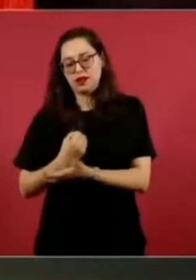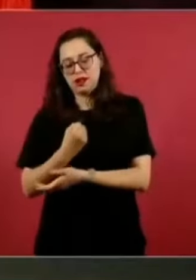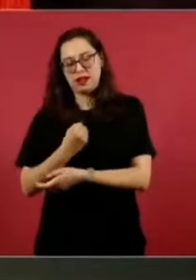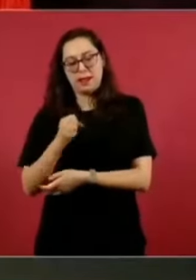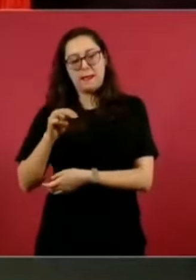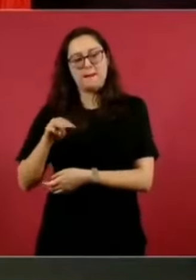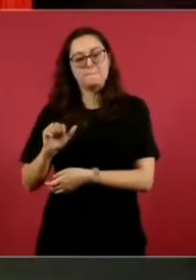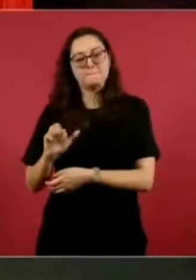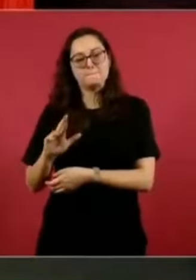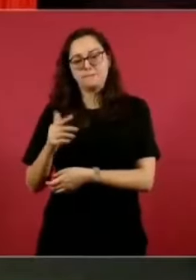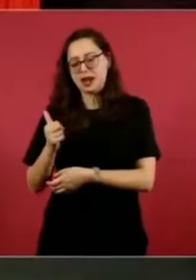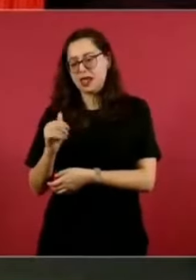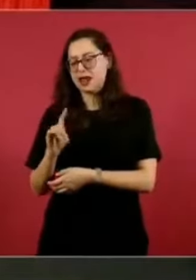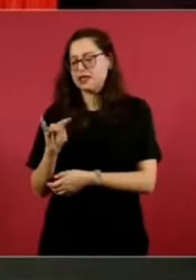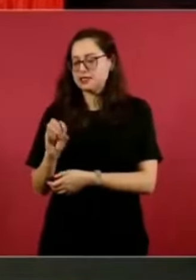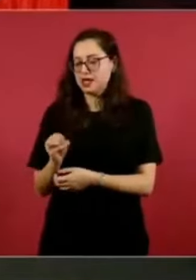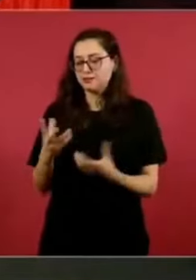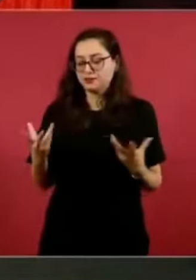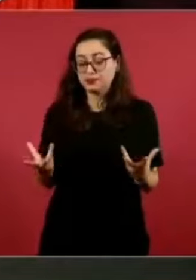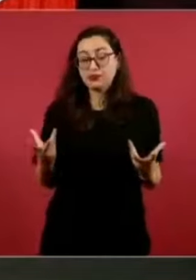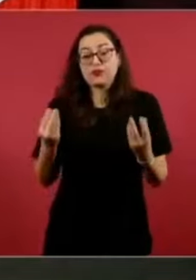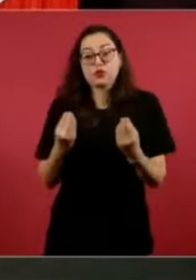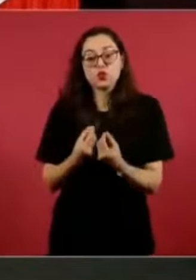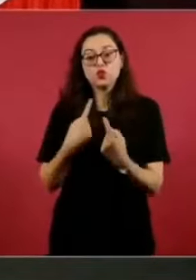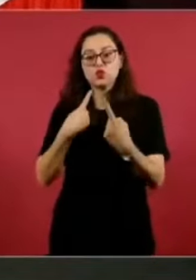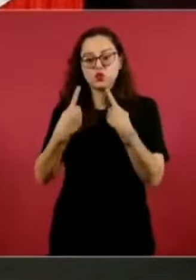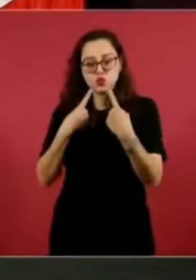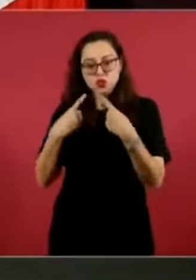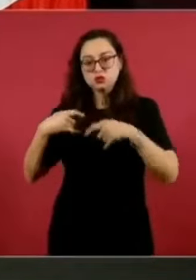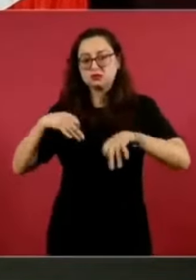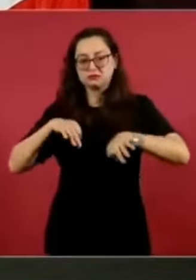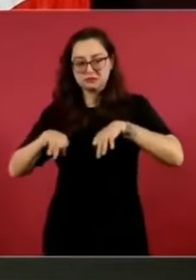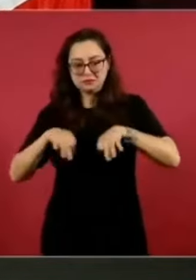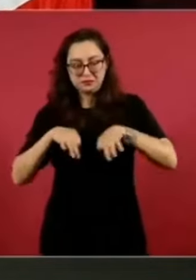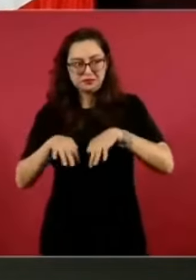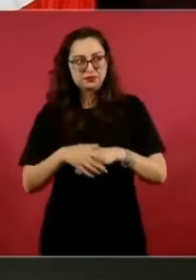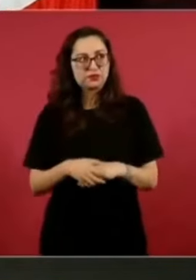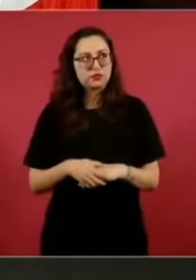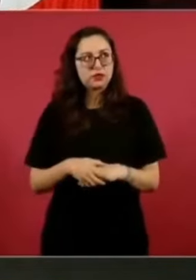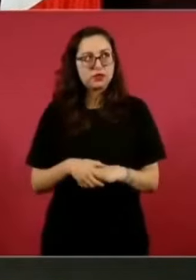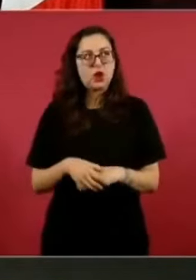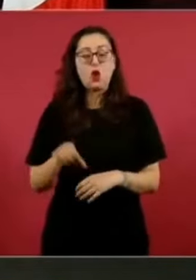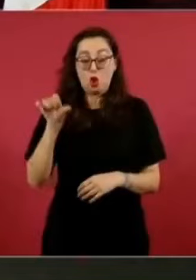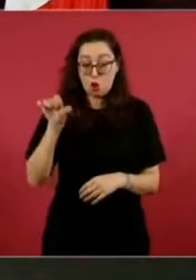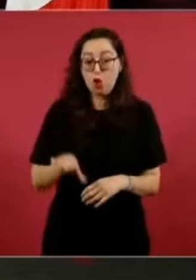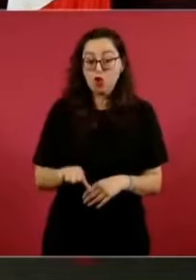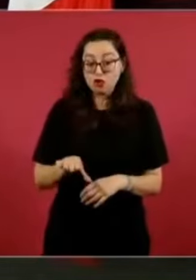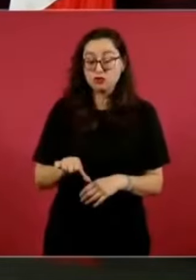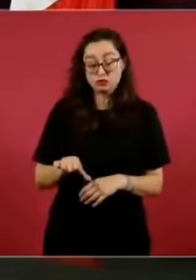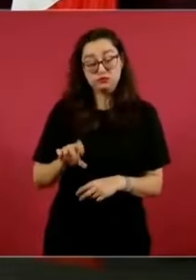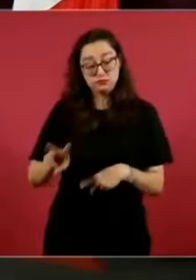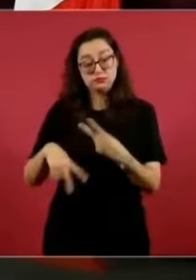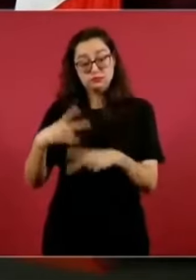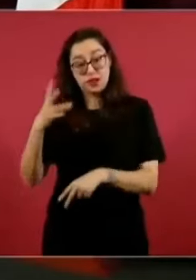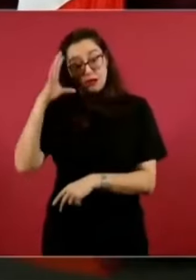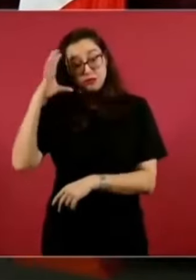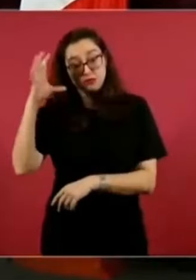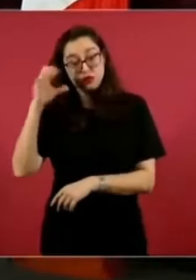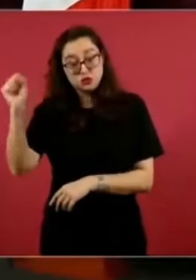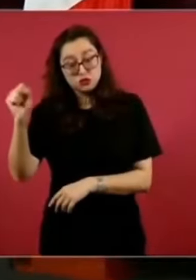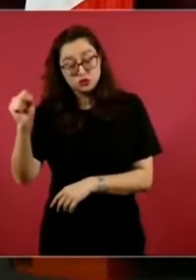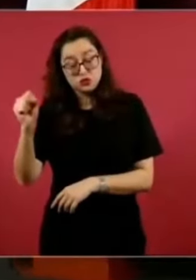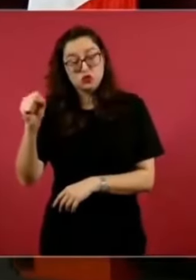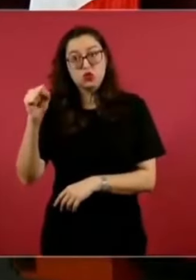Vamos a estar hoy y mañana en Morelos y